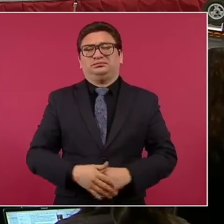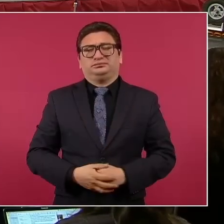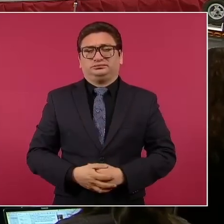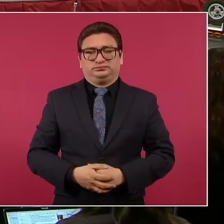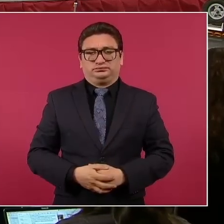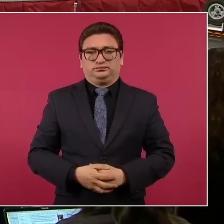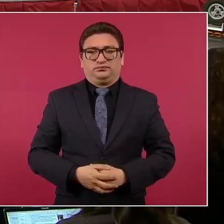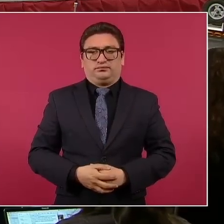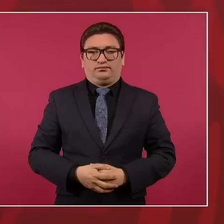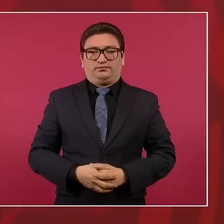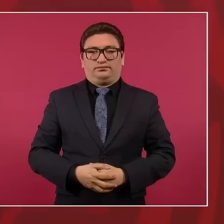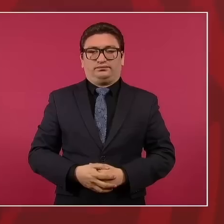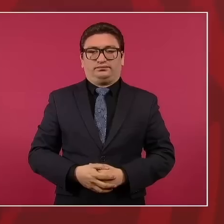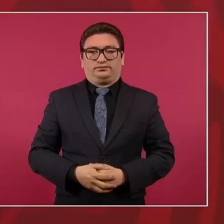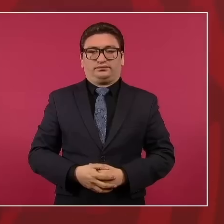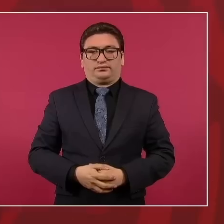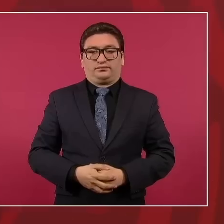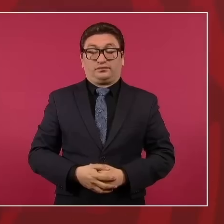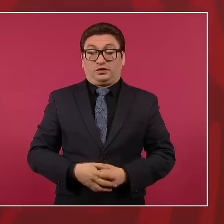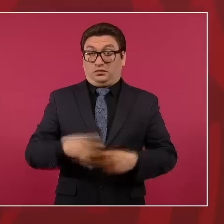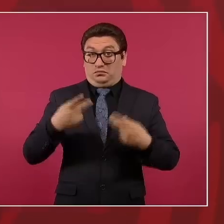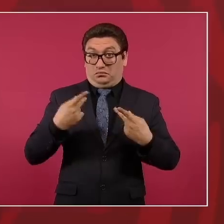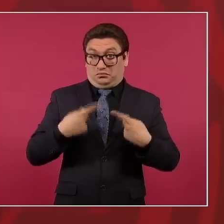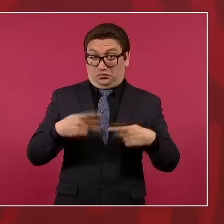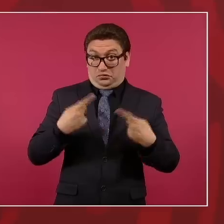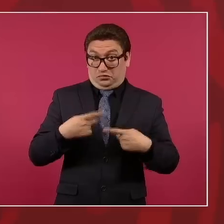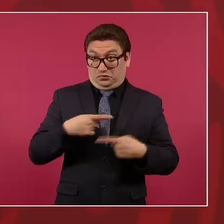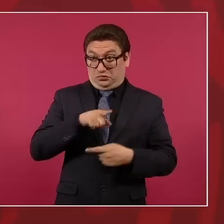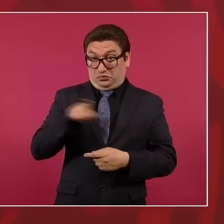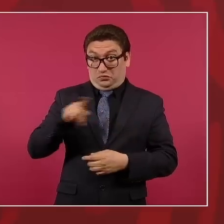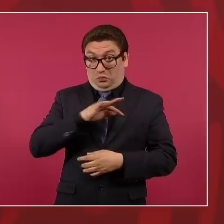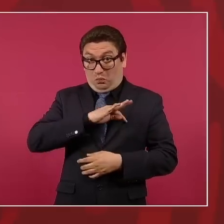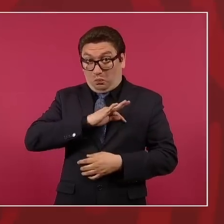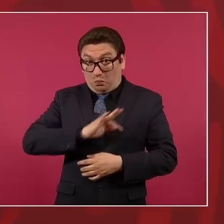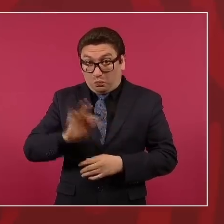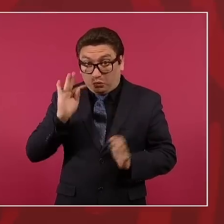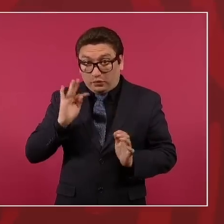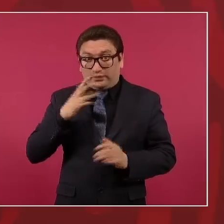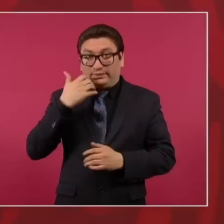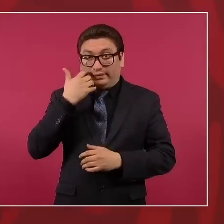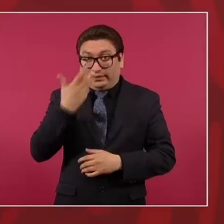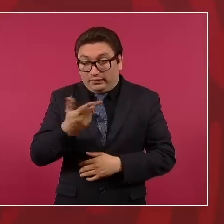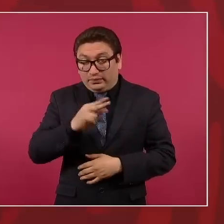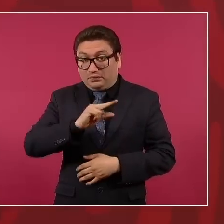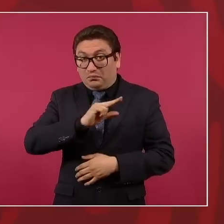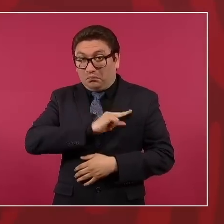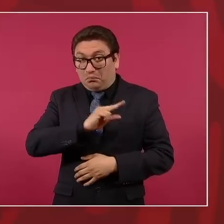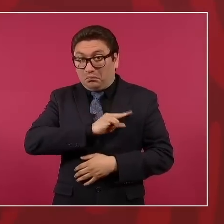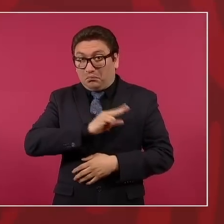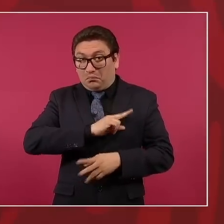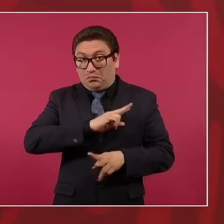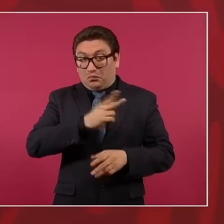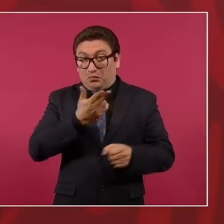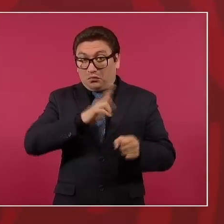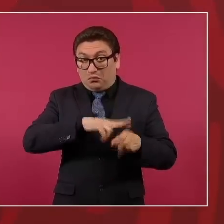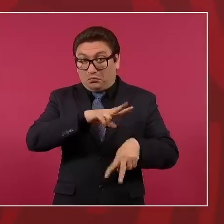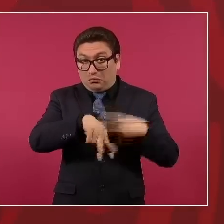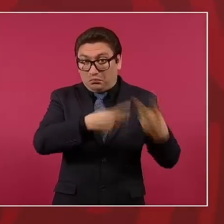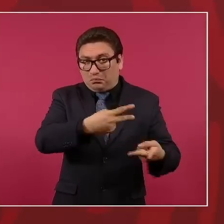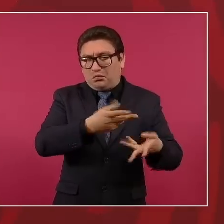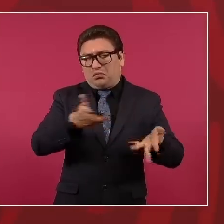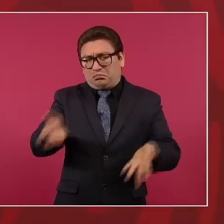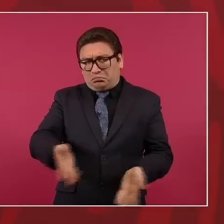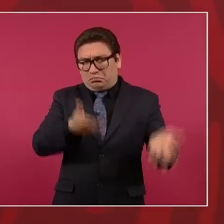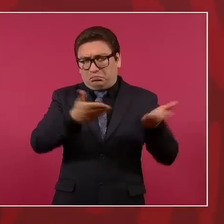El que tenga posibilidad de hacerlo y quiera ir a un hospital privado, lo